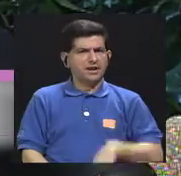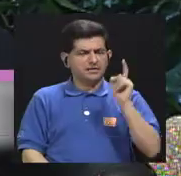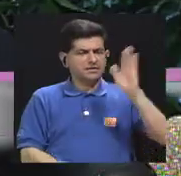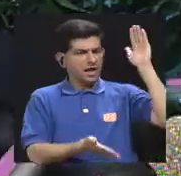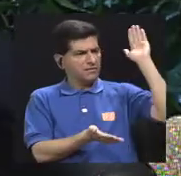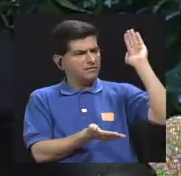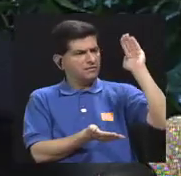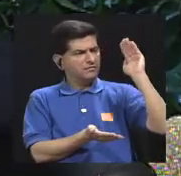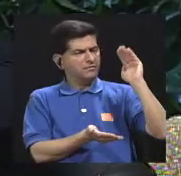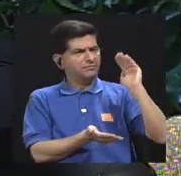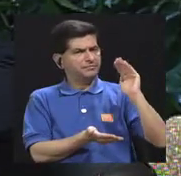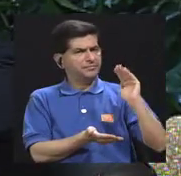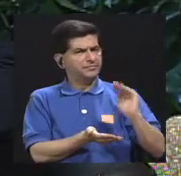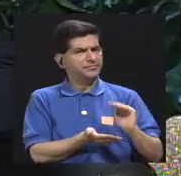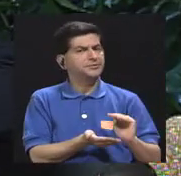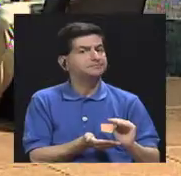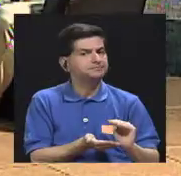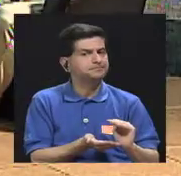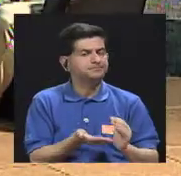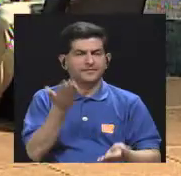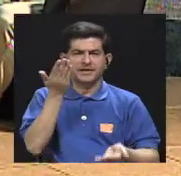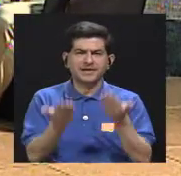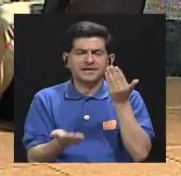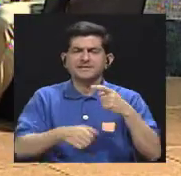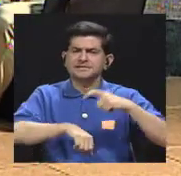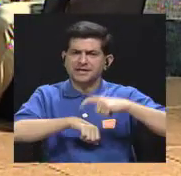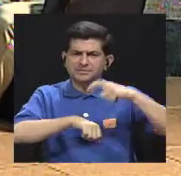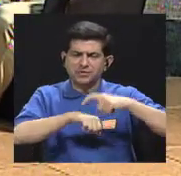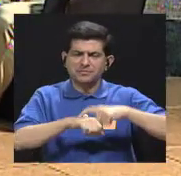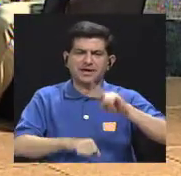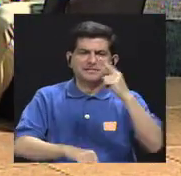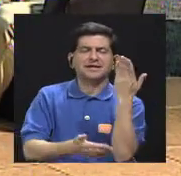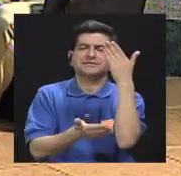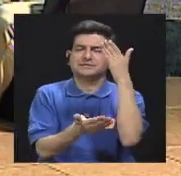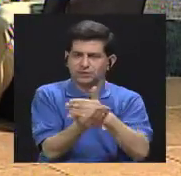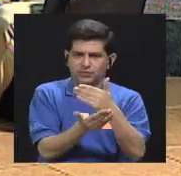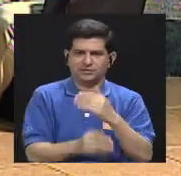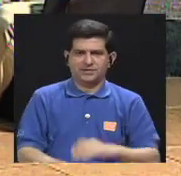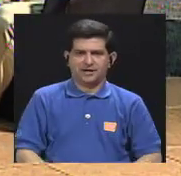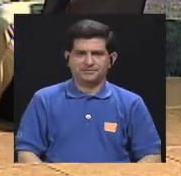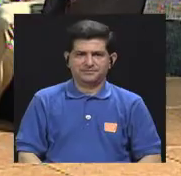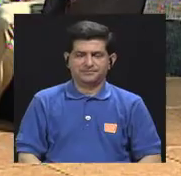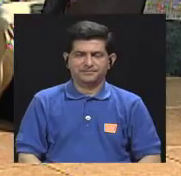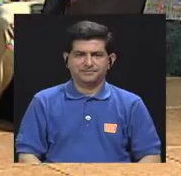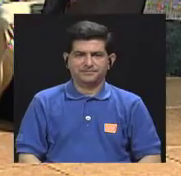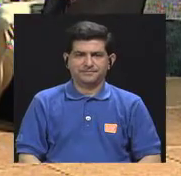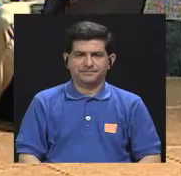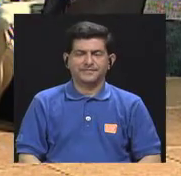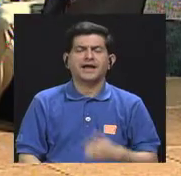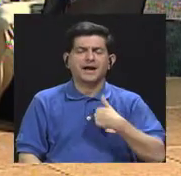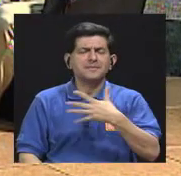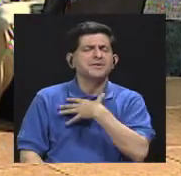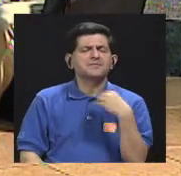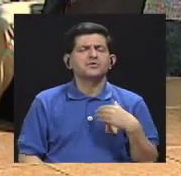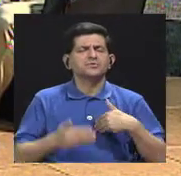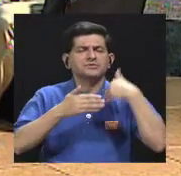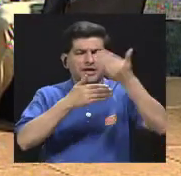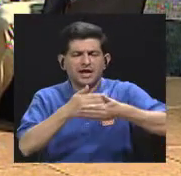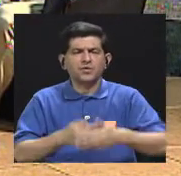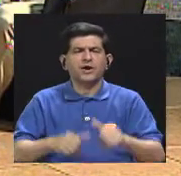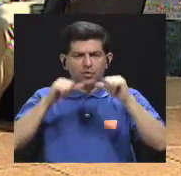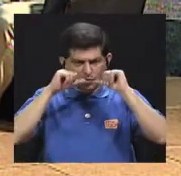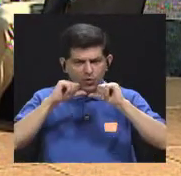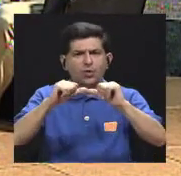que ir bajando tal vez nos llegó el momento de hacer una segunda pausa para si me gustaría en el siguiente bloque